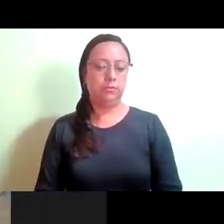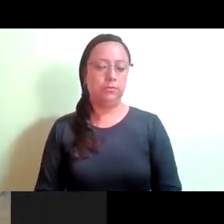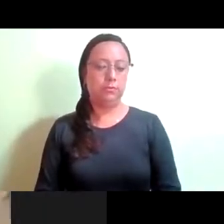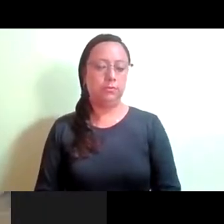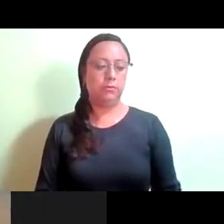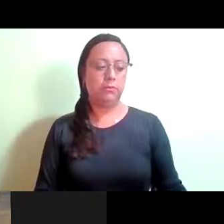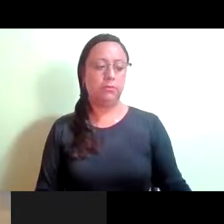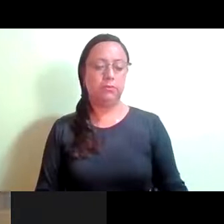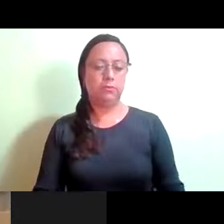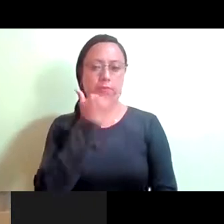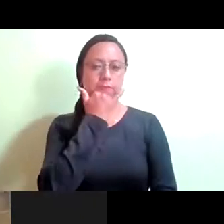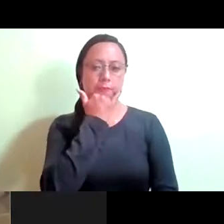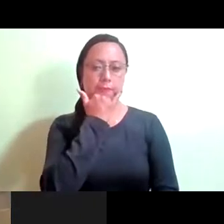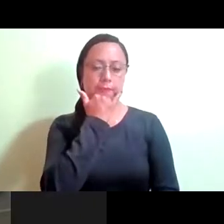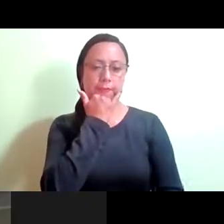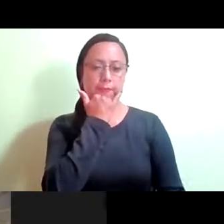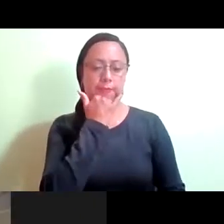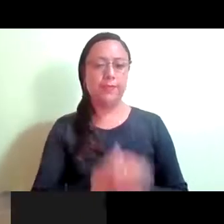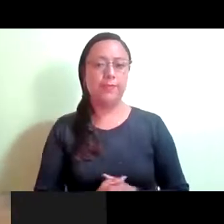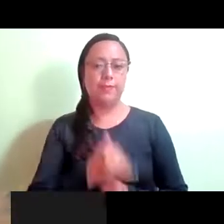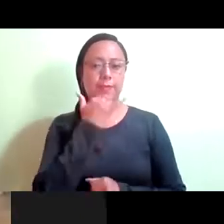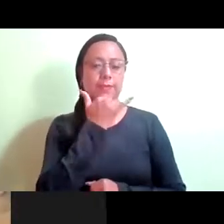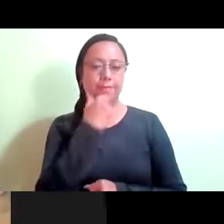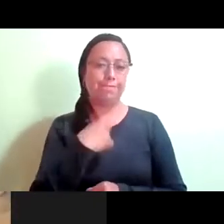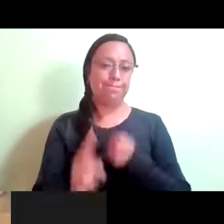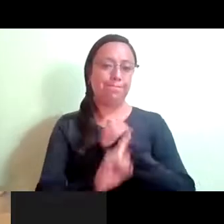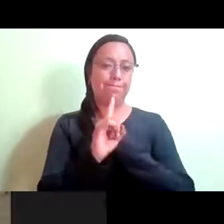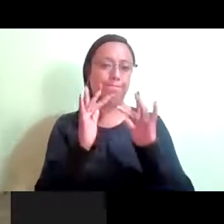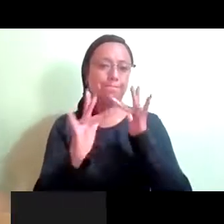Perdón, me, perdón, tuve un problema de conexión.